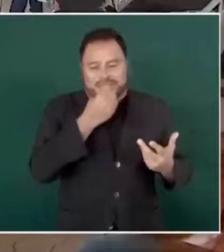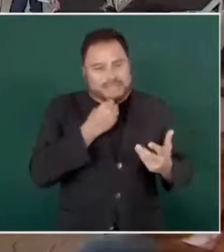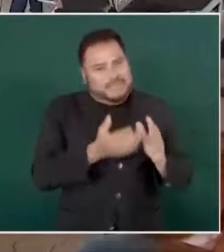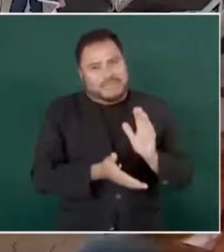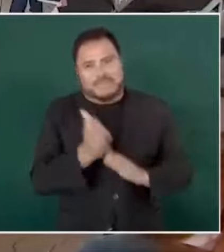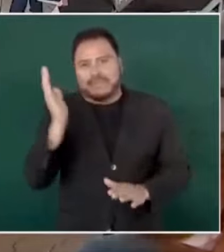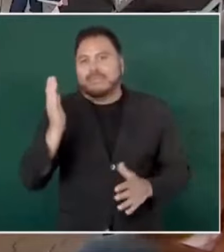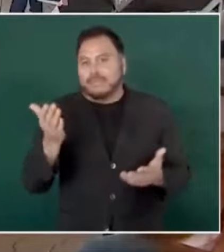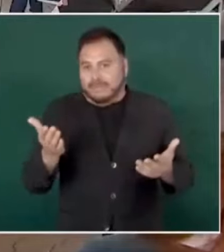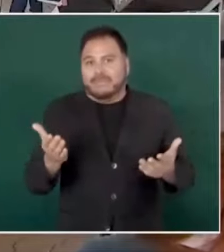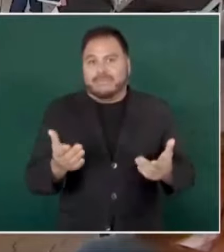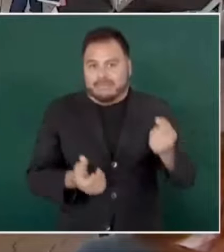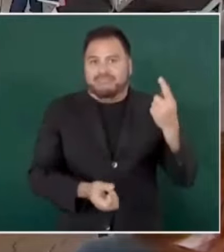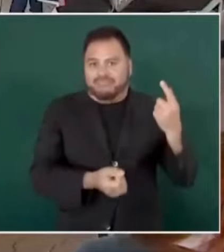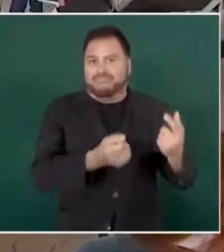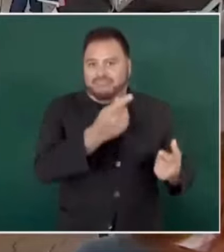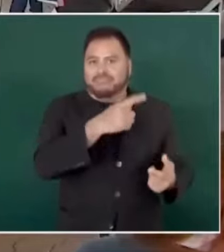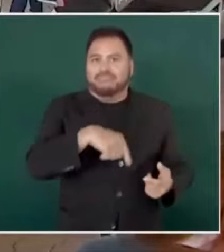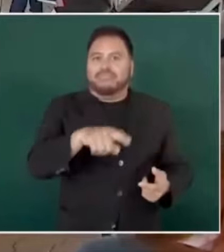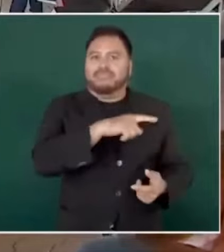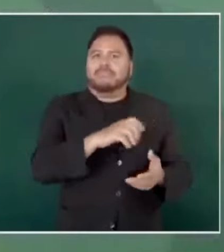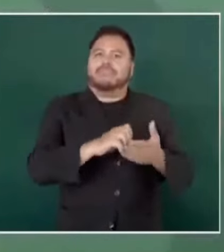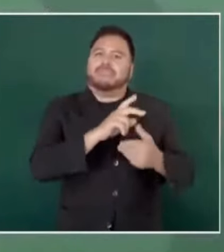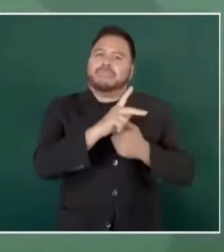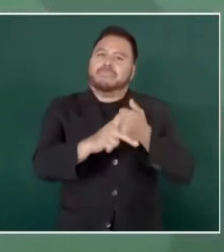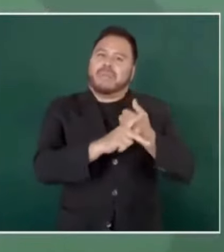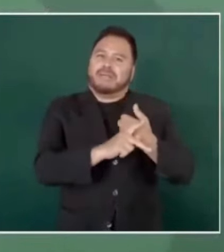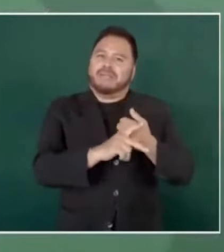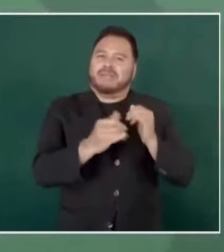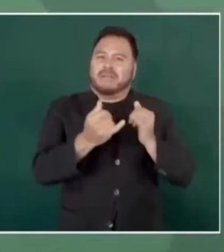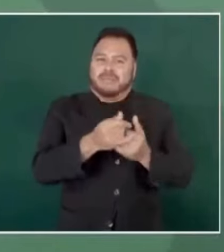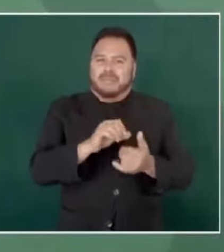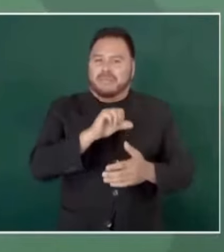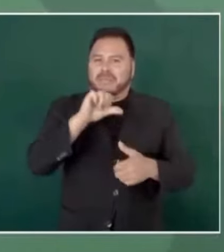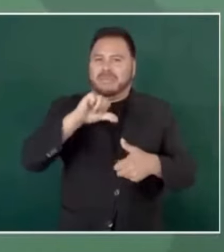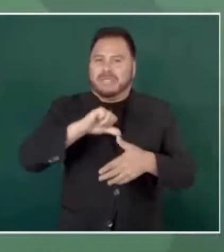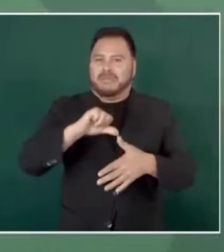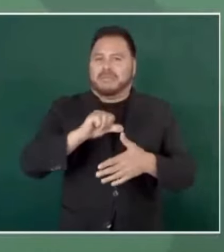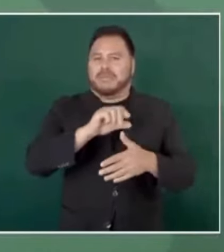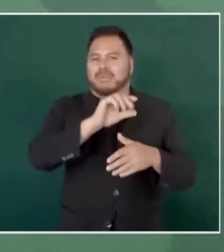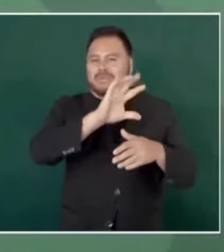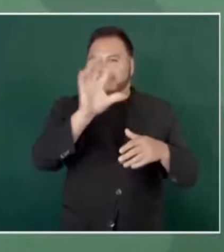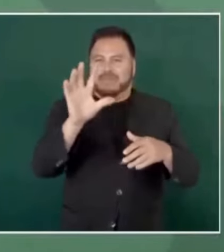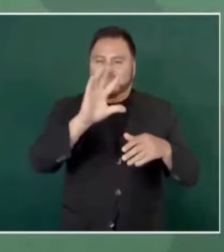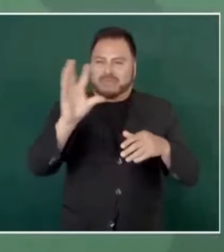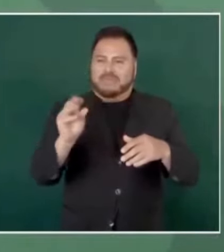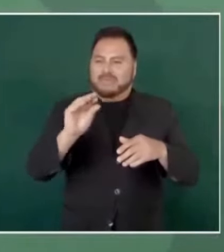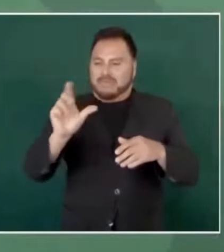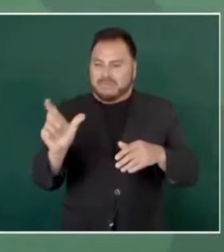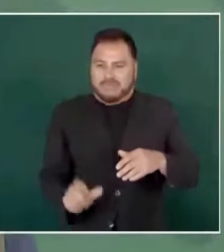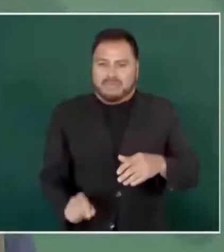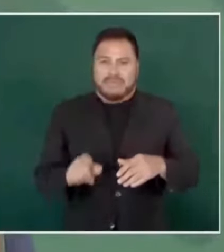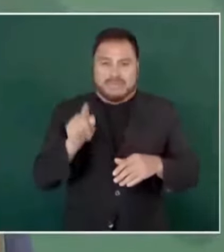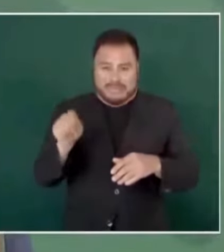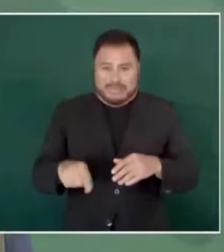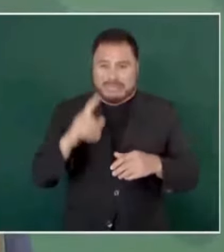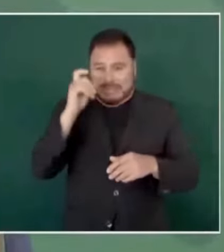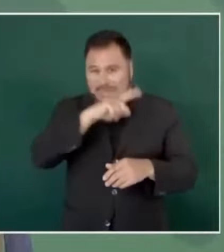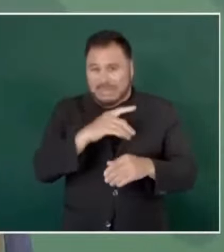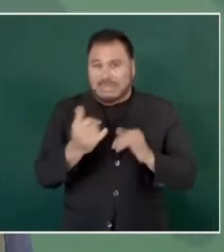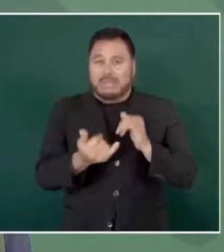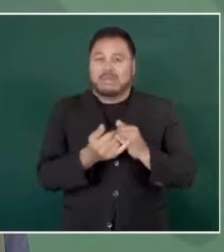de países de Centroamérica, del Caribe, la situación tan difícil de Haití